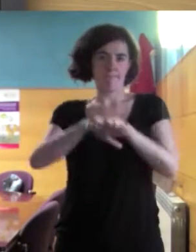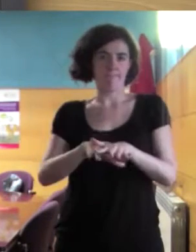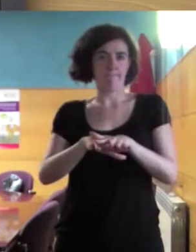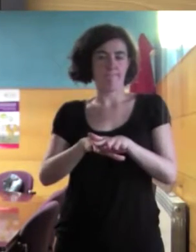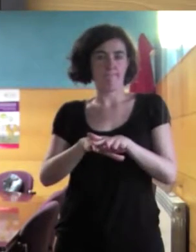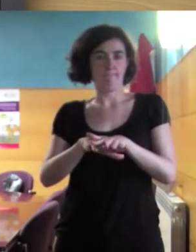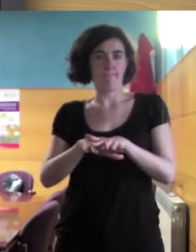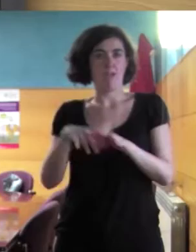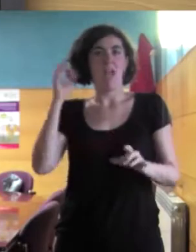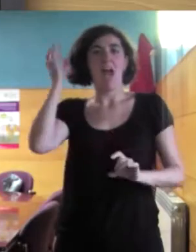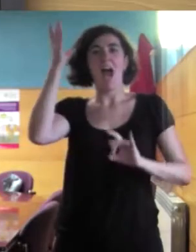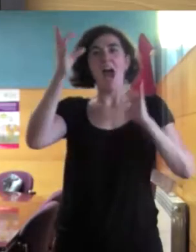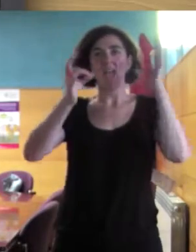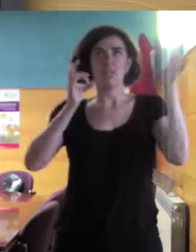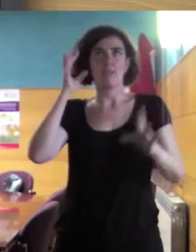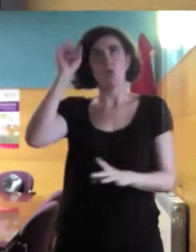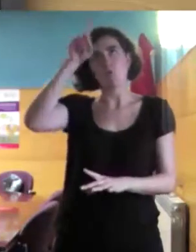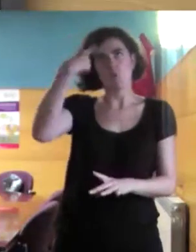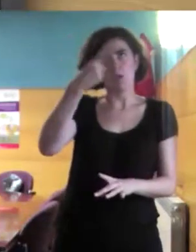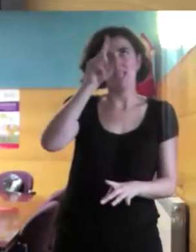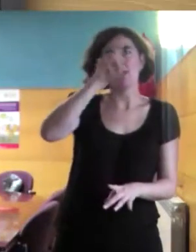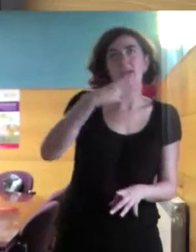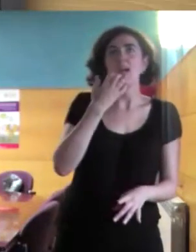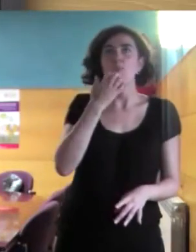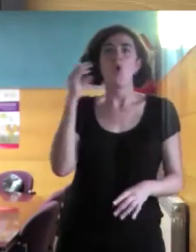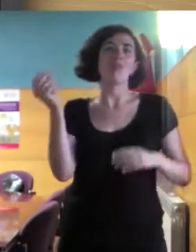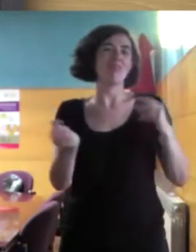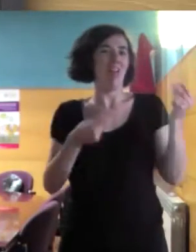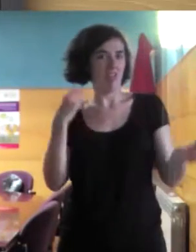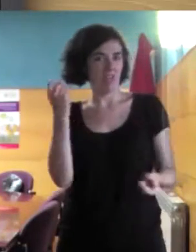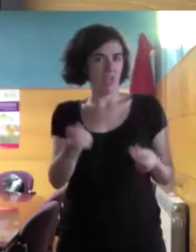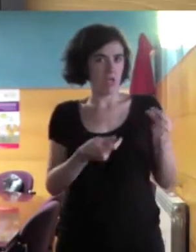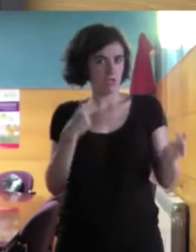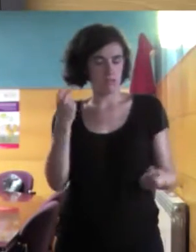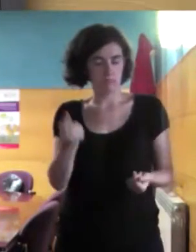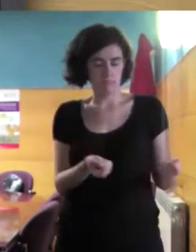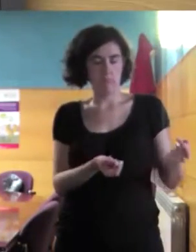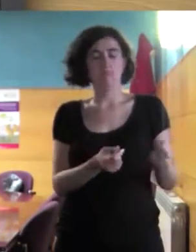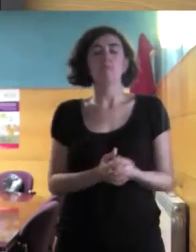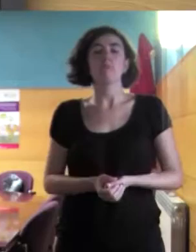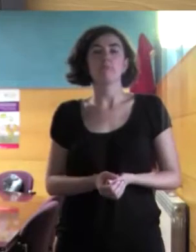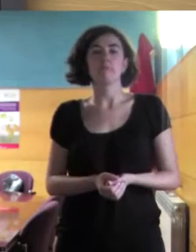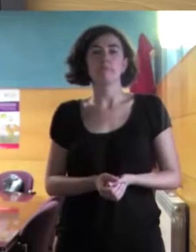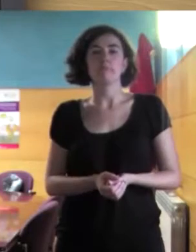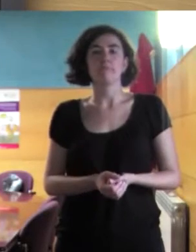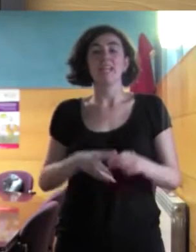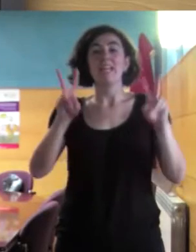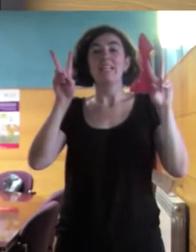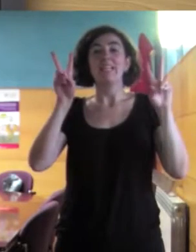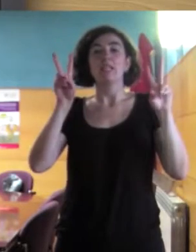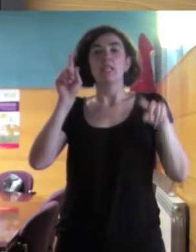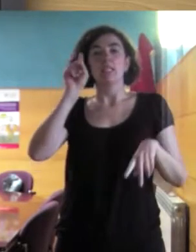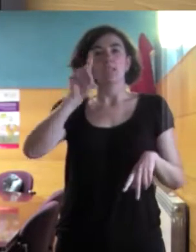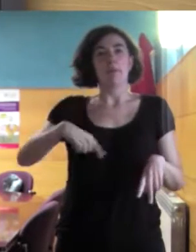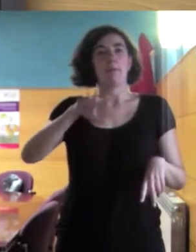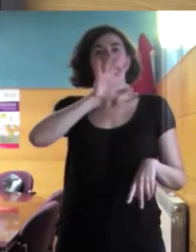Actividades culturales, como las danzas, vestimentas de